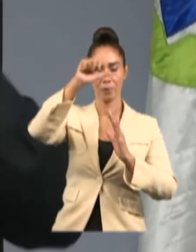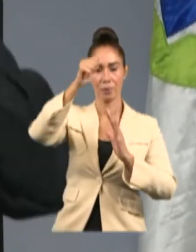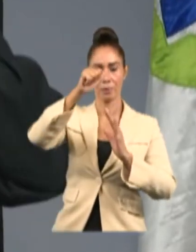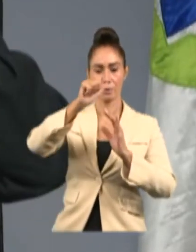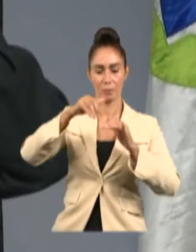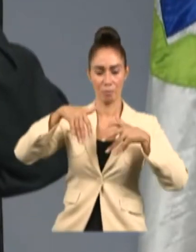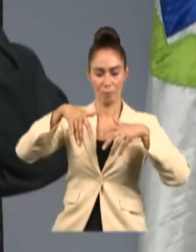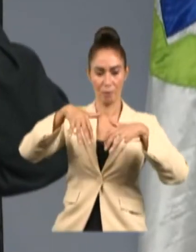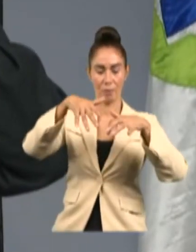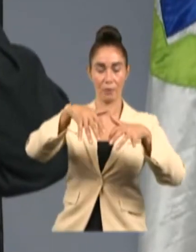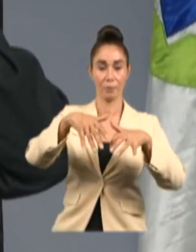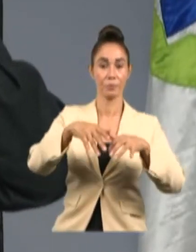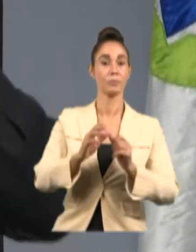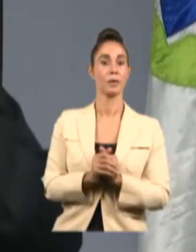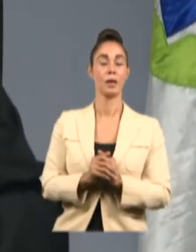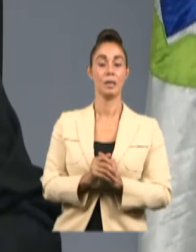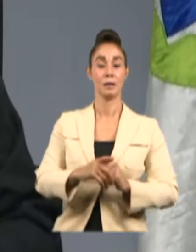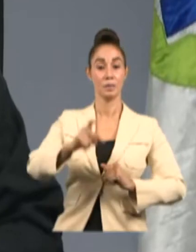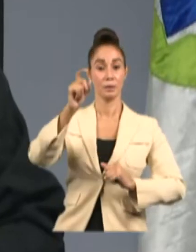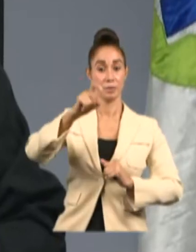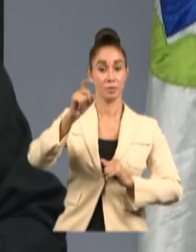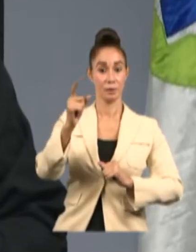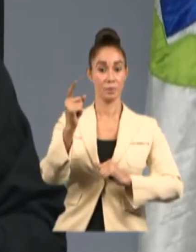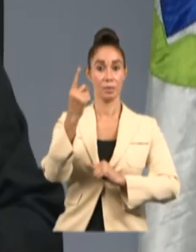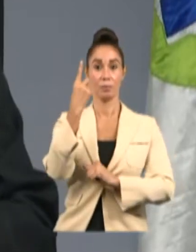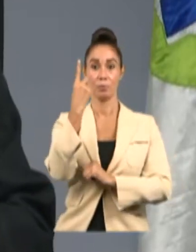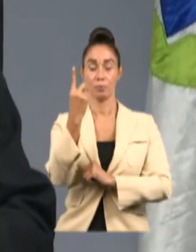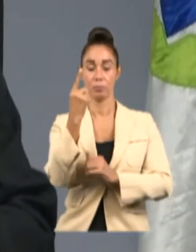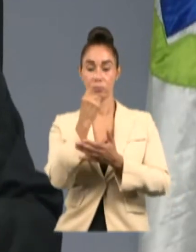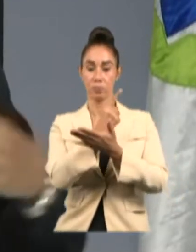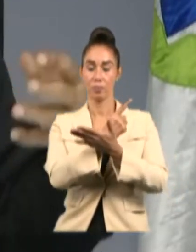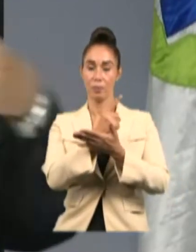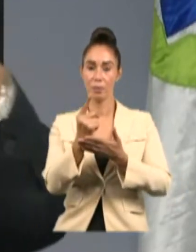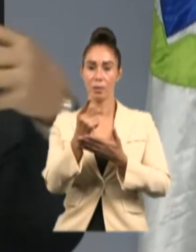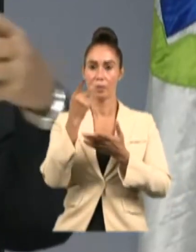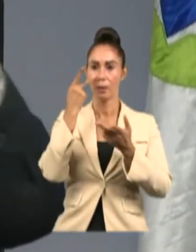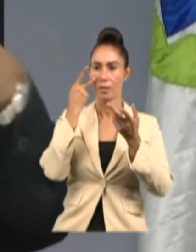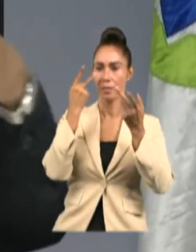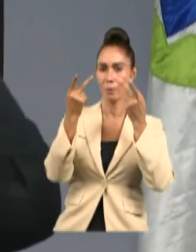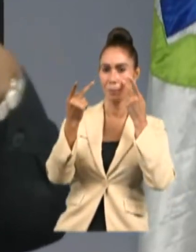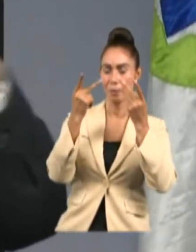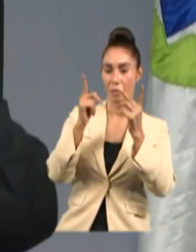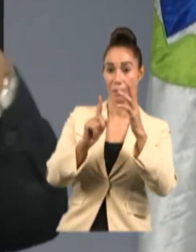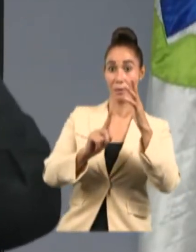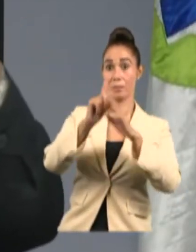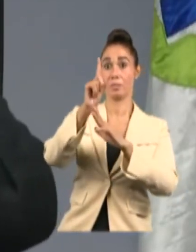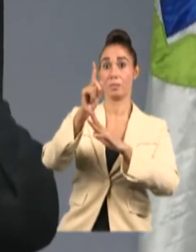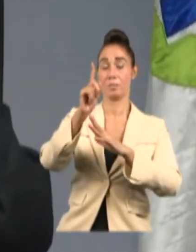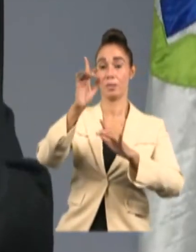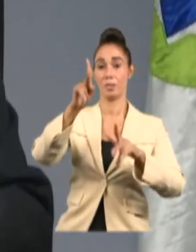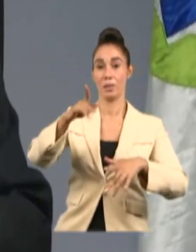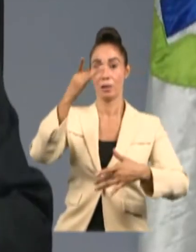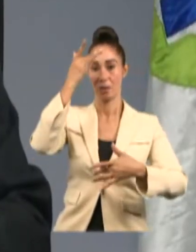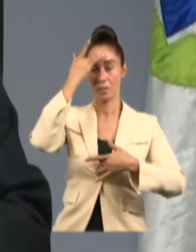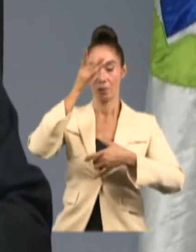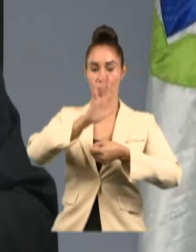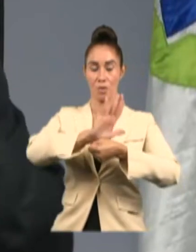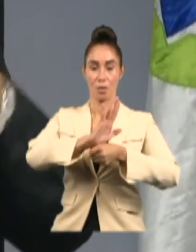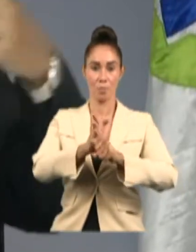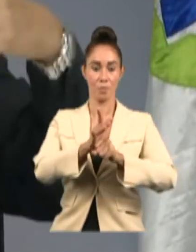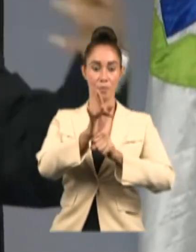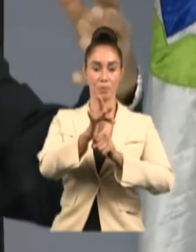una semana al menos con fines de que el contacto que allí se dio